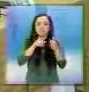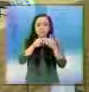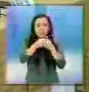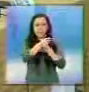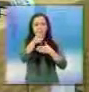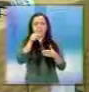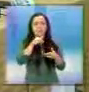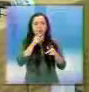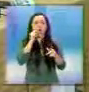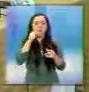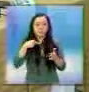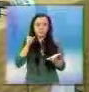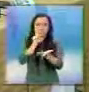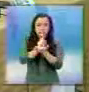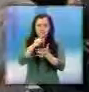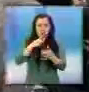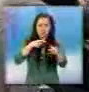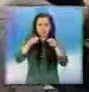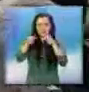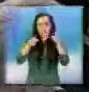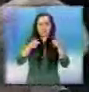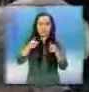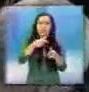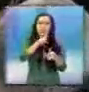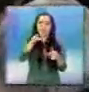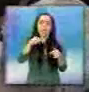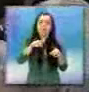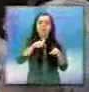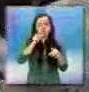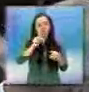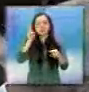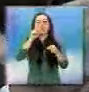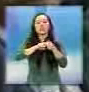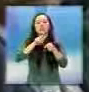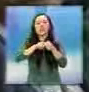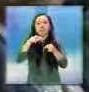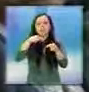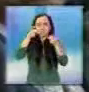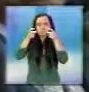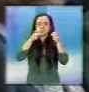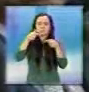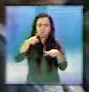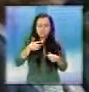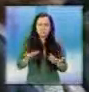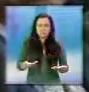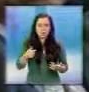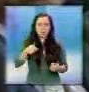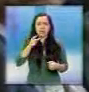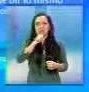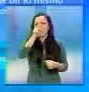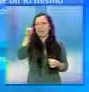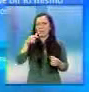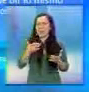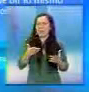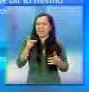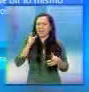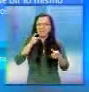flamante canciller. Harold Caballeros. Quiso minimizar la matanza en Totonicapán. Frente al cuerpo diplomático.